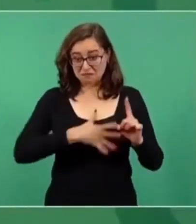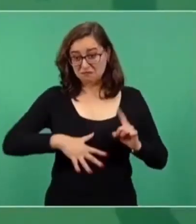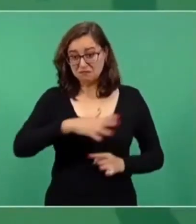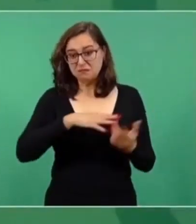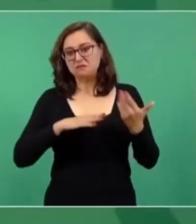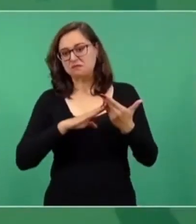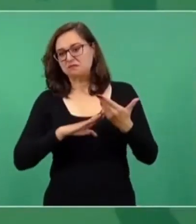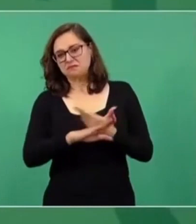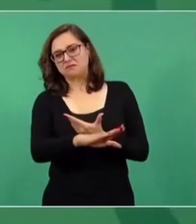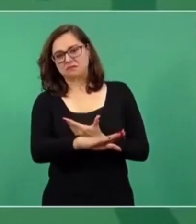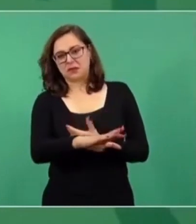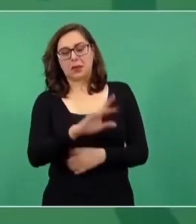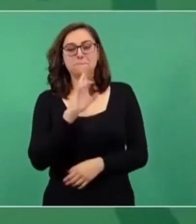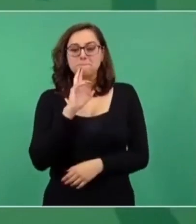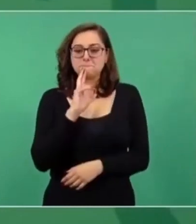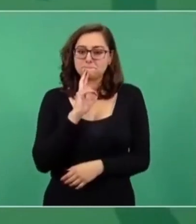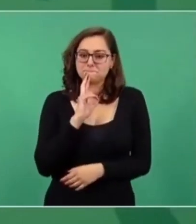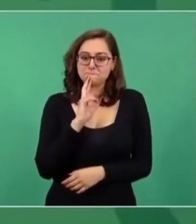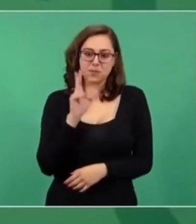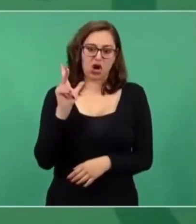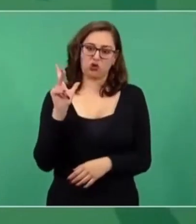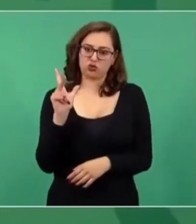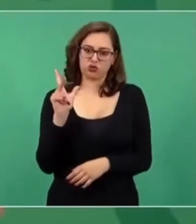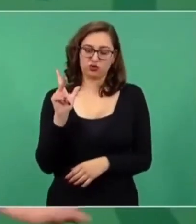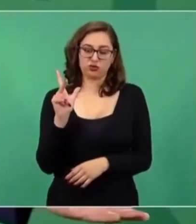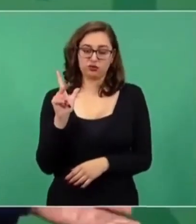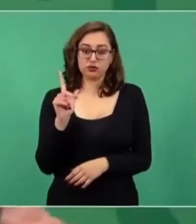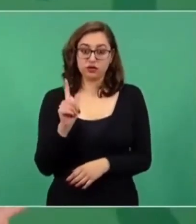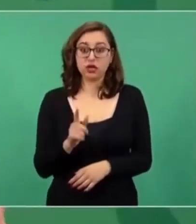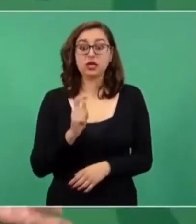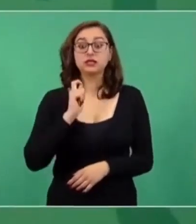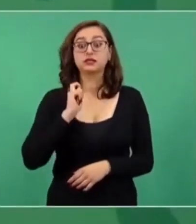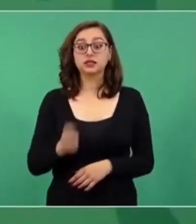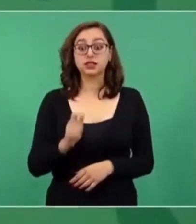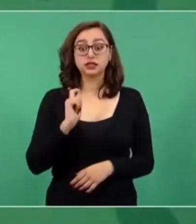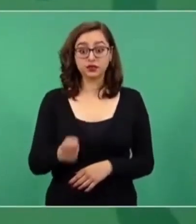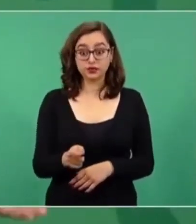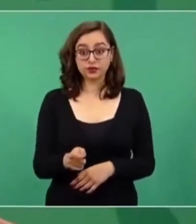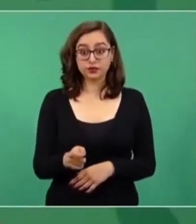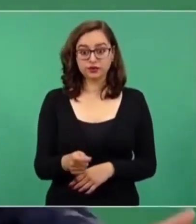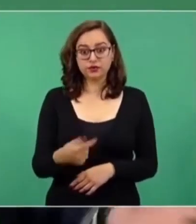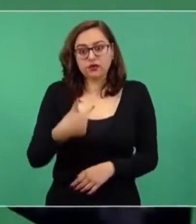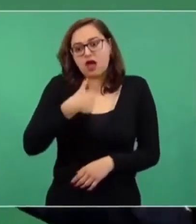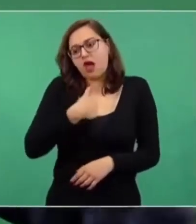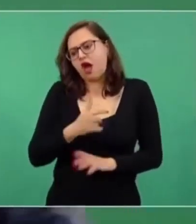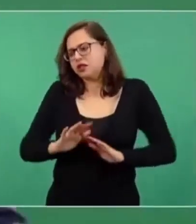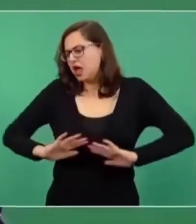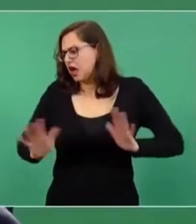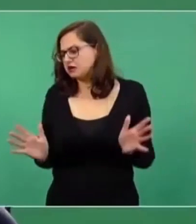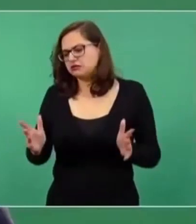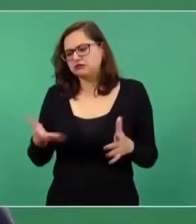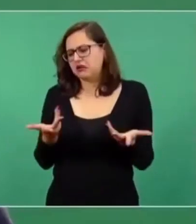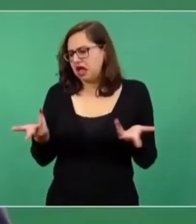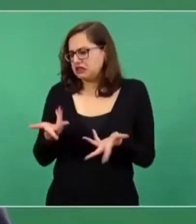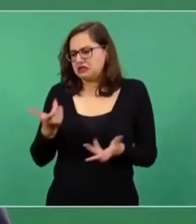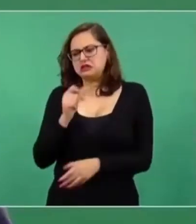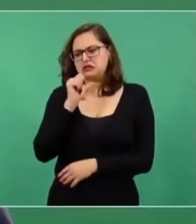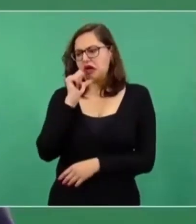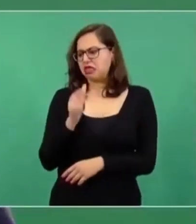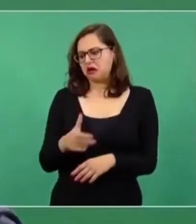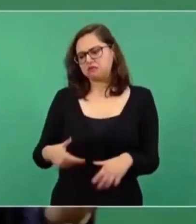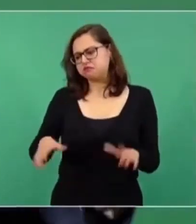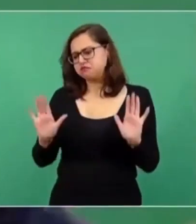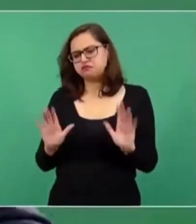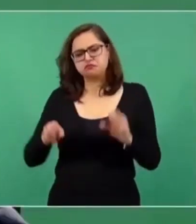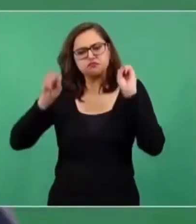El mandatario señaló que se puede tener para la alimentación, el vestido, el transporte y también para la distracción y